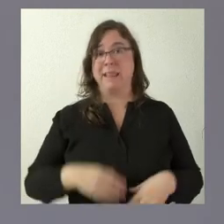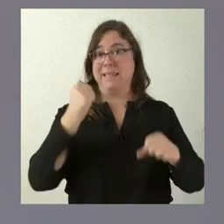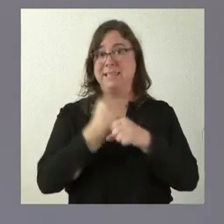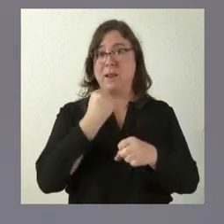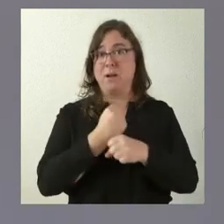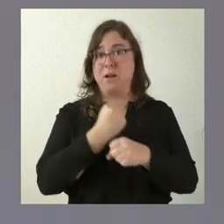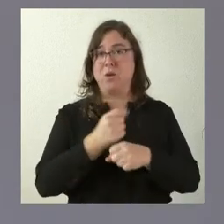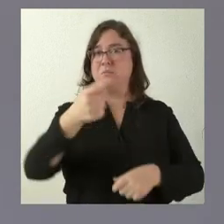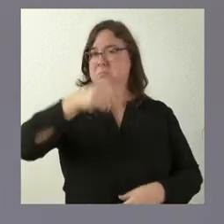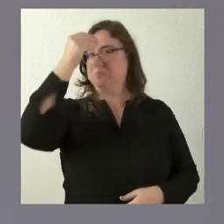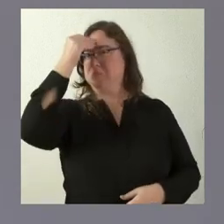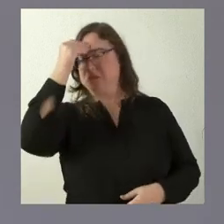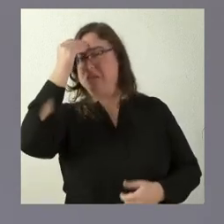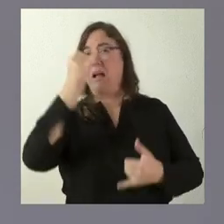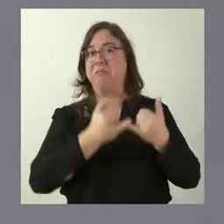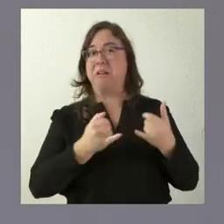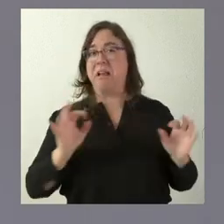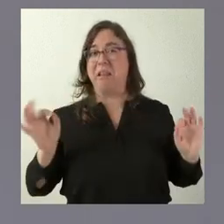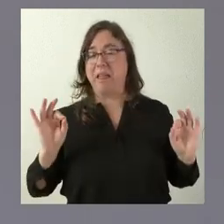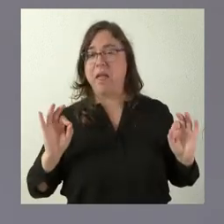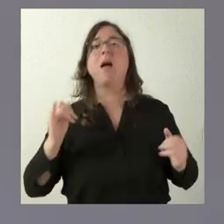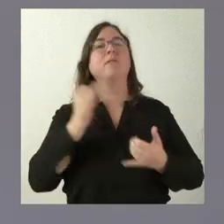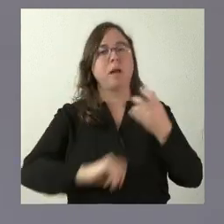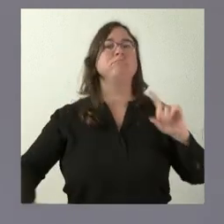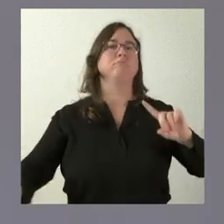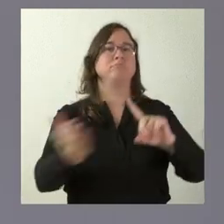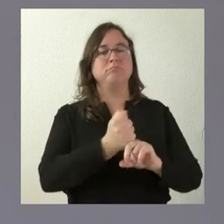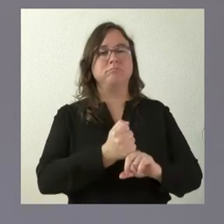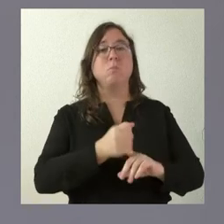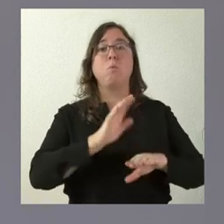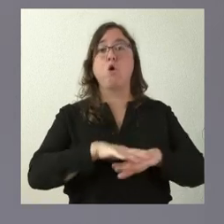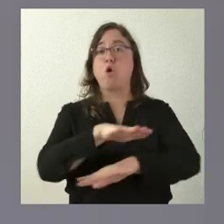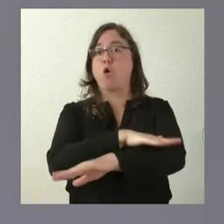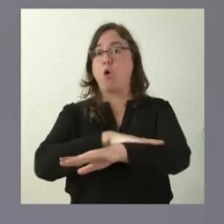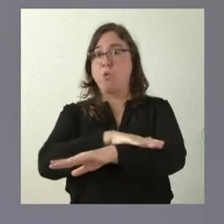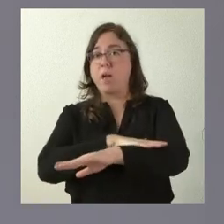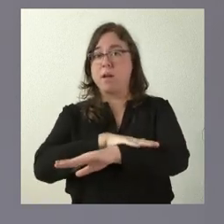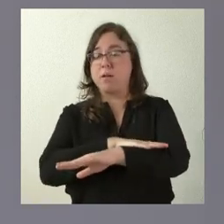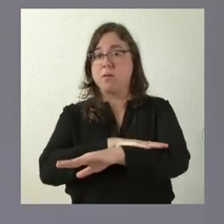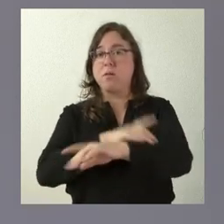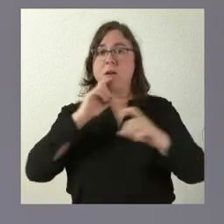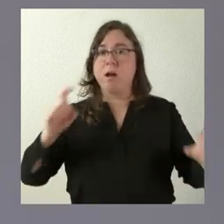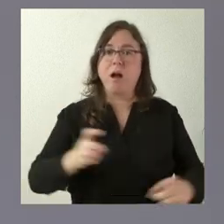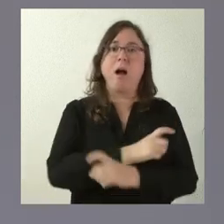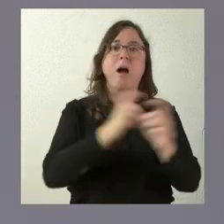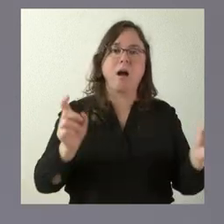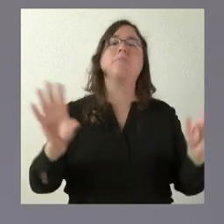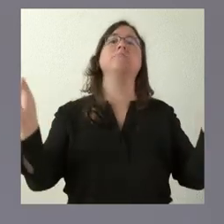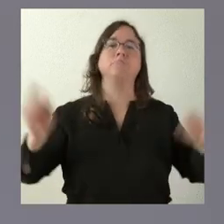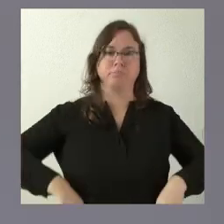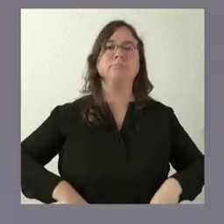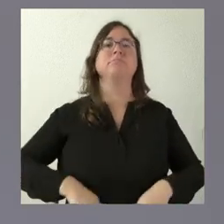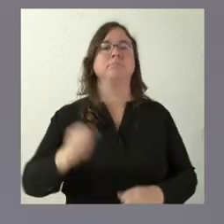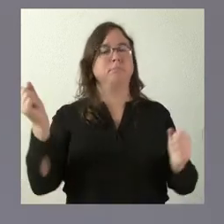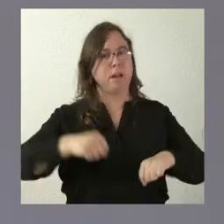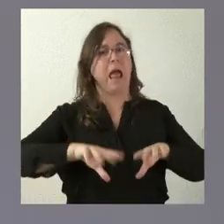muchos pensaban que no iba a sus frutos, lo ha dado sus frutos, porque el Gobierno ha anunciado que accede a esa predicción de la